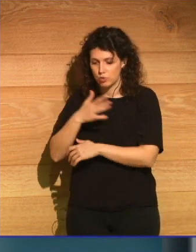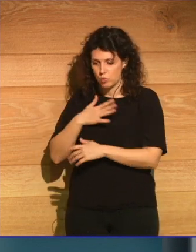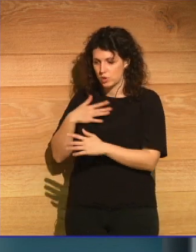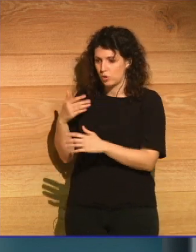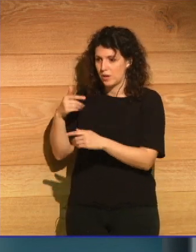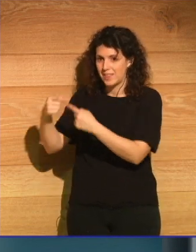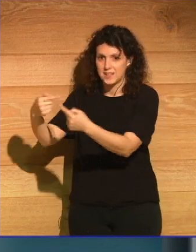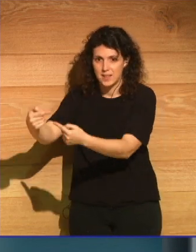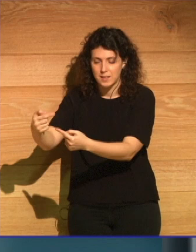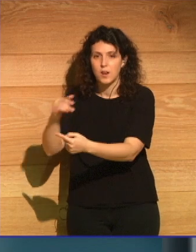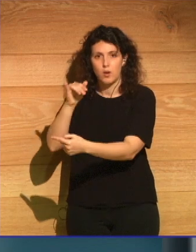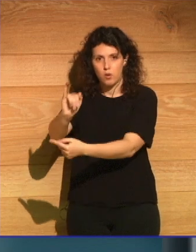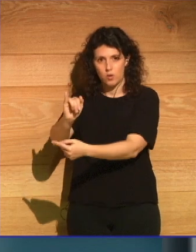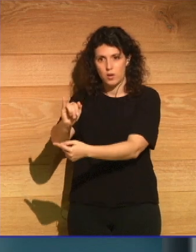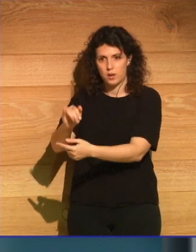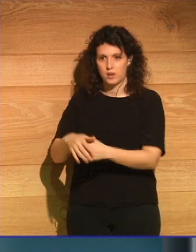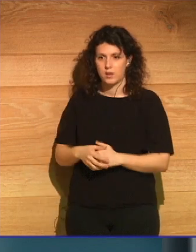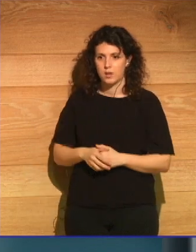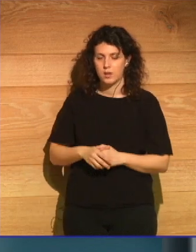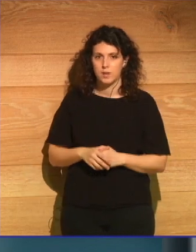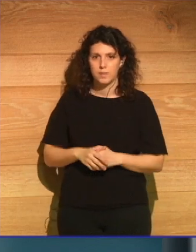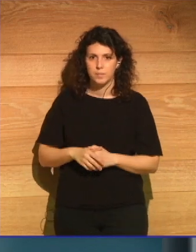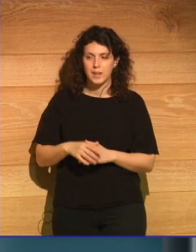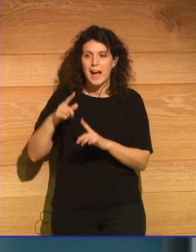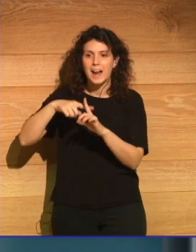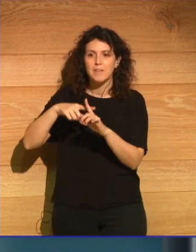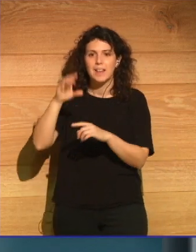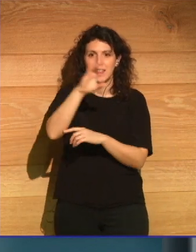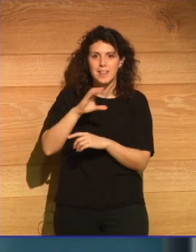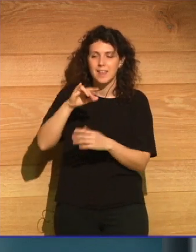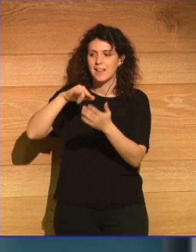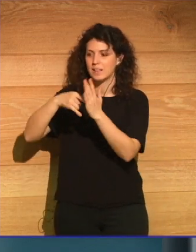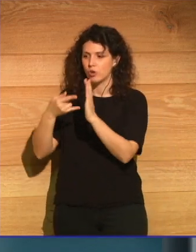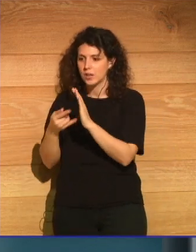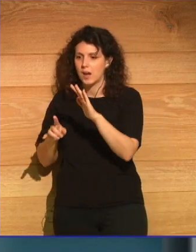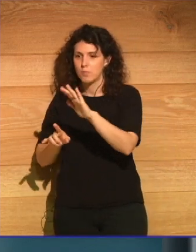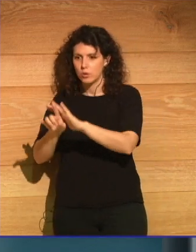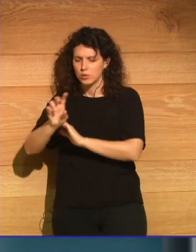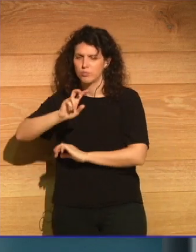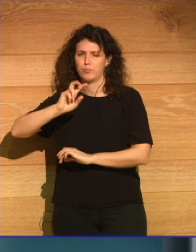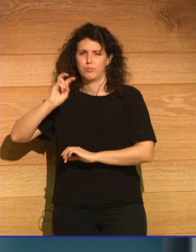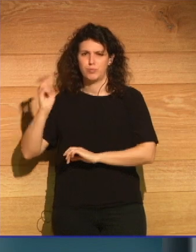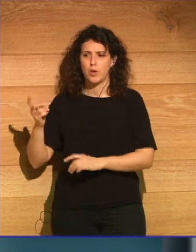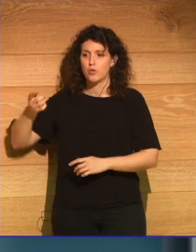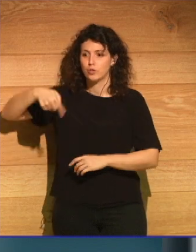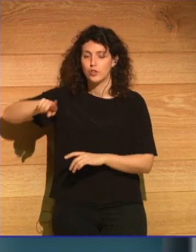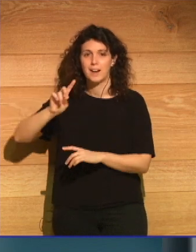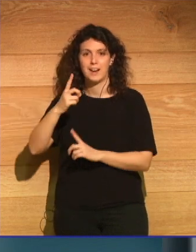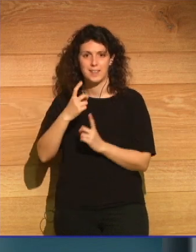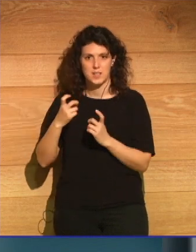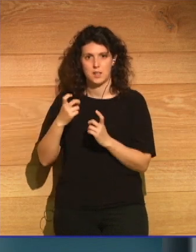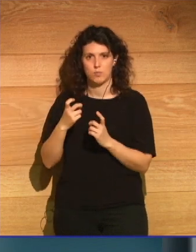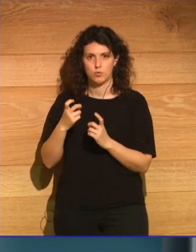Lo hay. A nivel de ciencia, tecnología, progreso, etcétera, nosotros necesitamos,